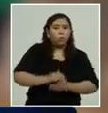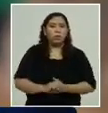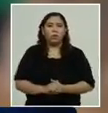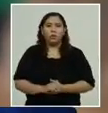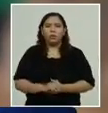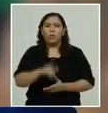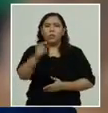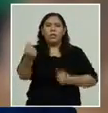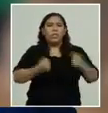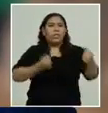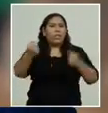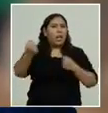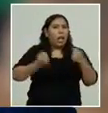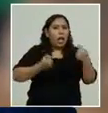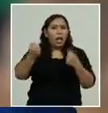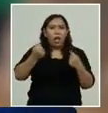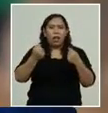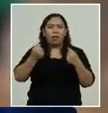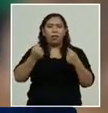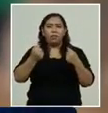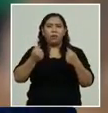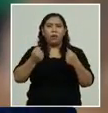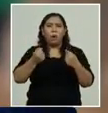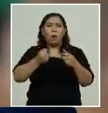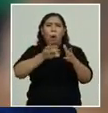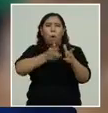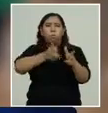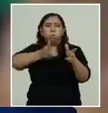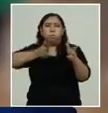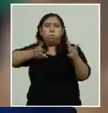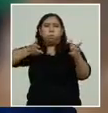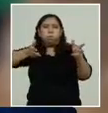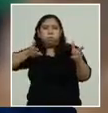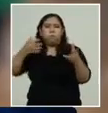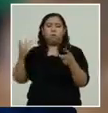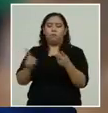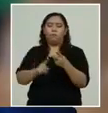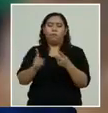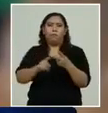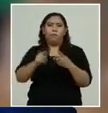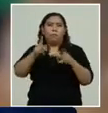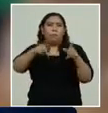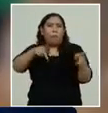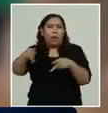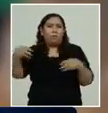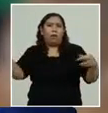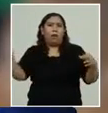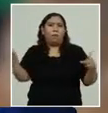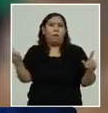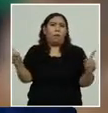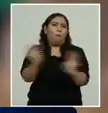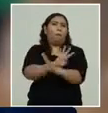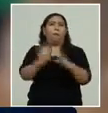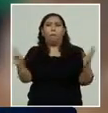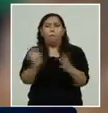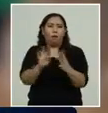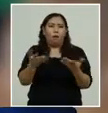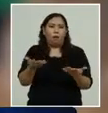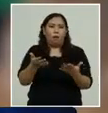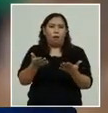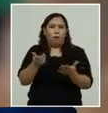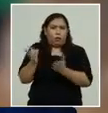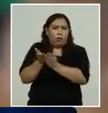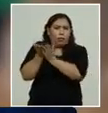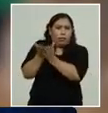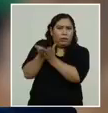vehículos y por personas transitando, se impide el paso y la policía está haciendo un trabajo de